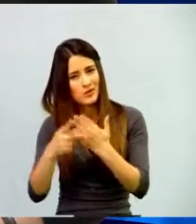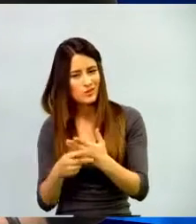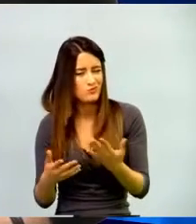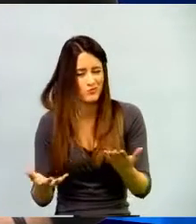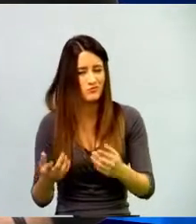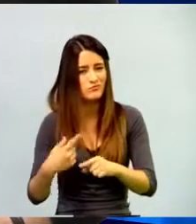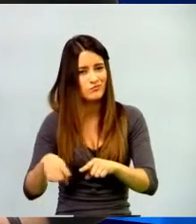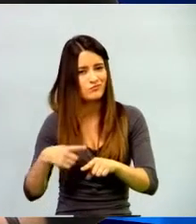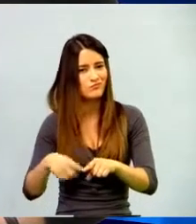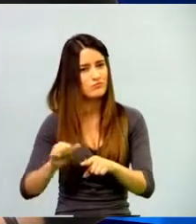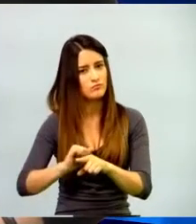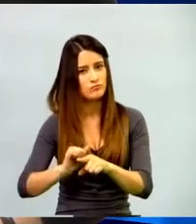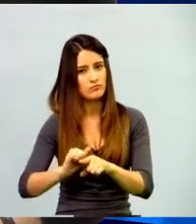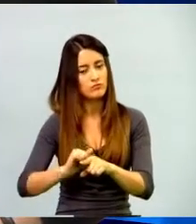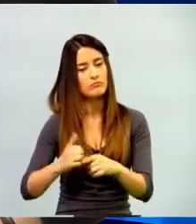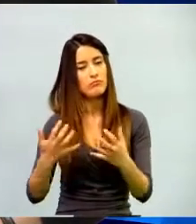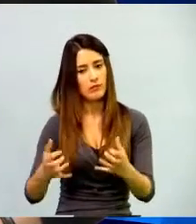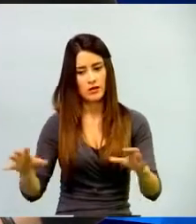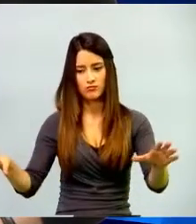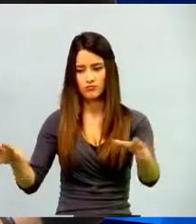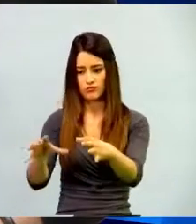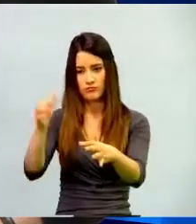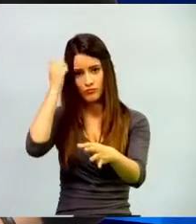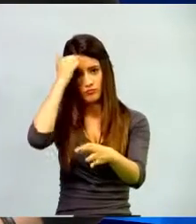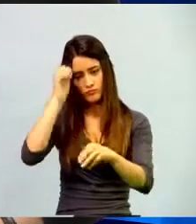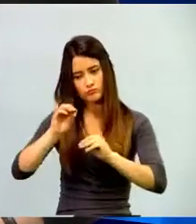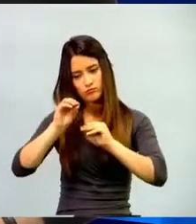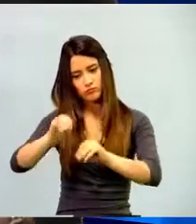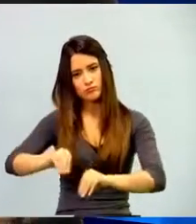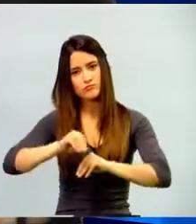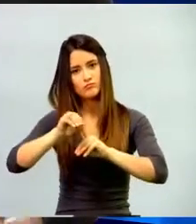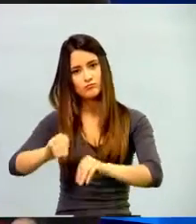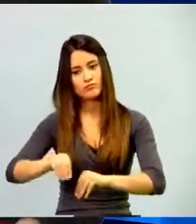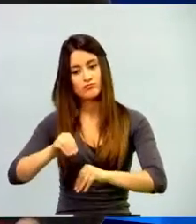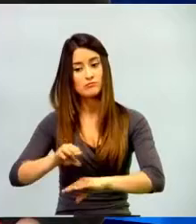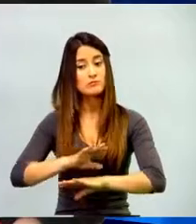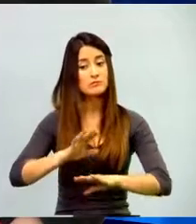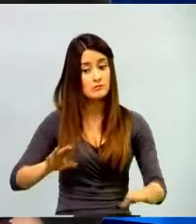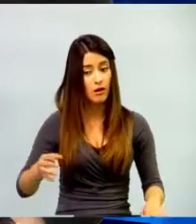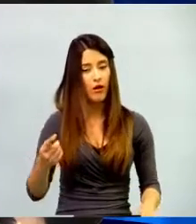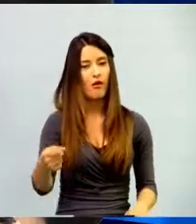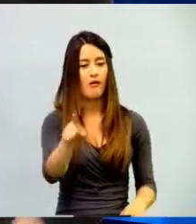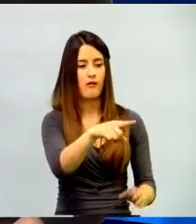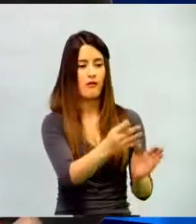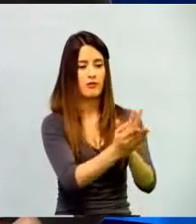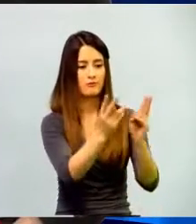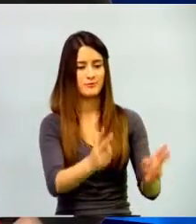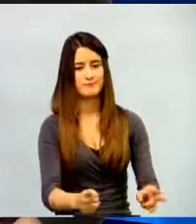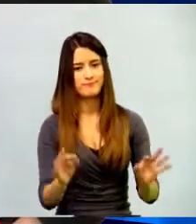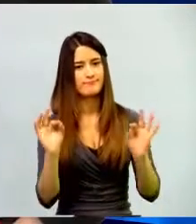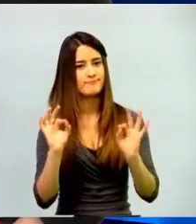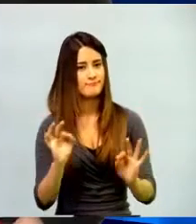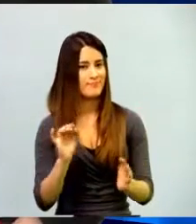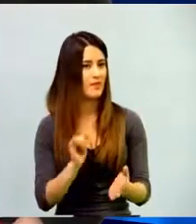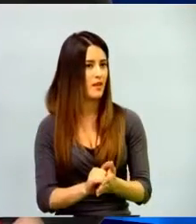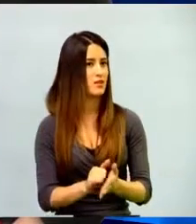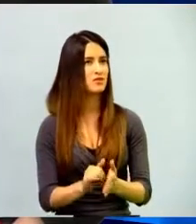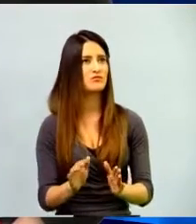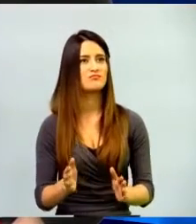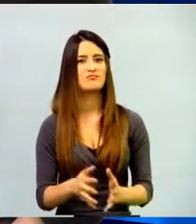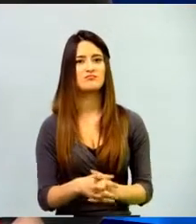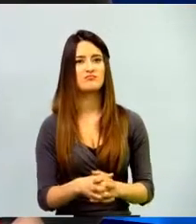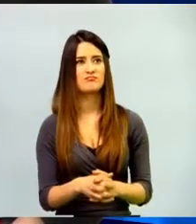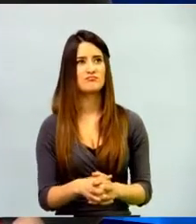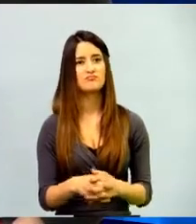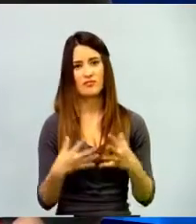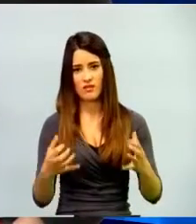es vital formar docentes, los estudiantes si vienen formados va a ser magnífico, magnífico. Es el escenario ideal y